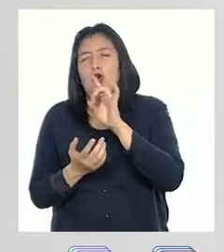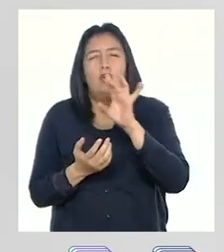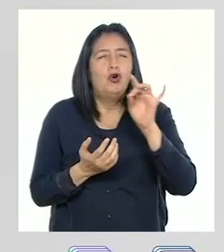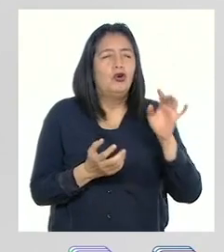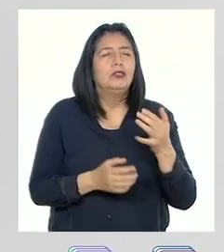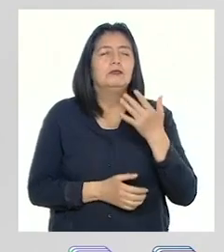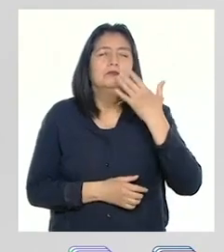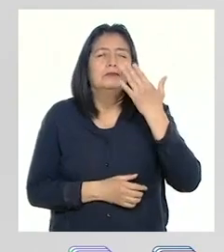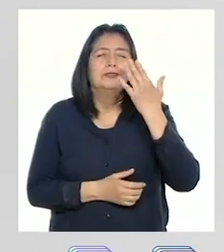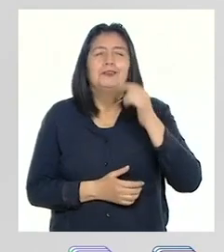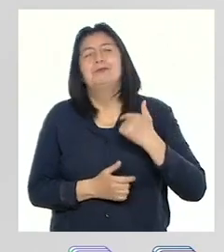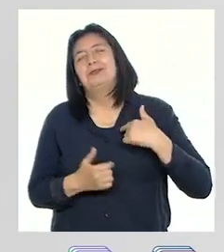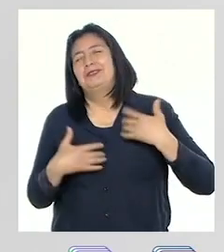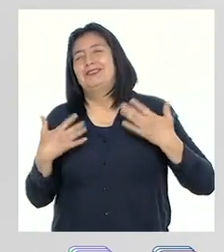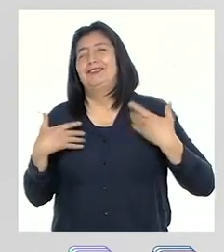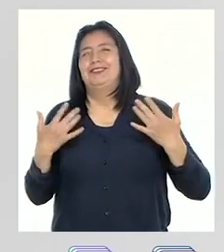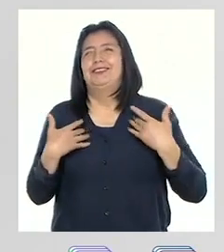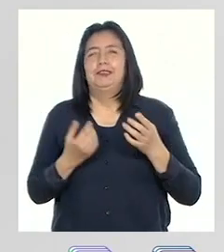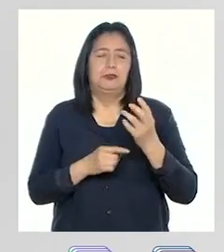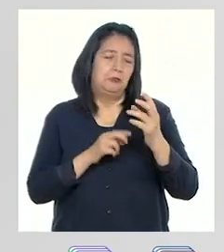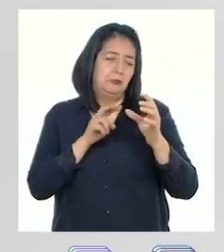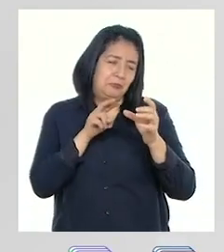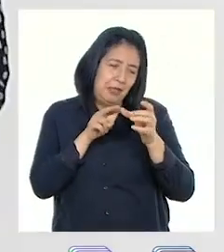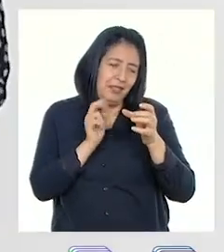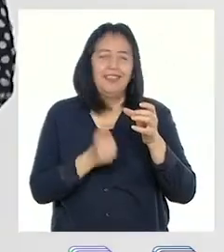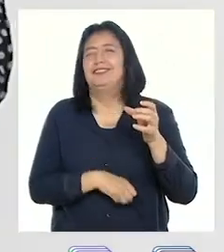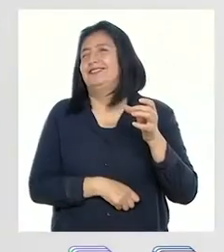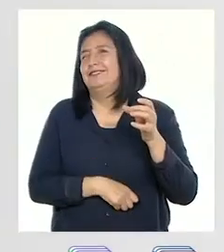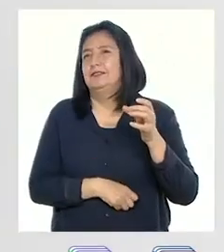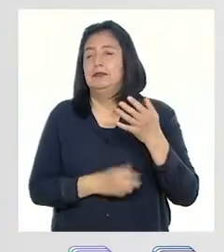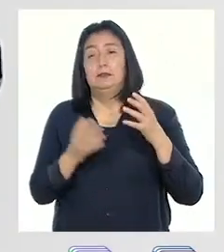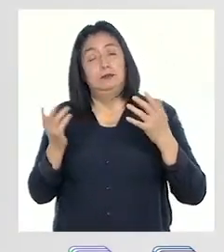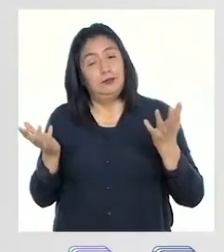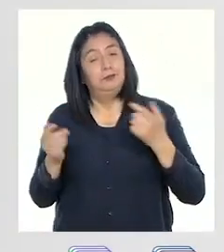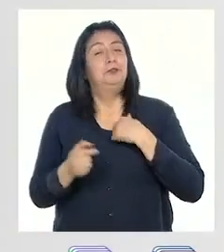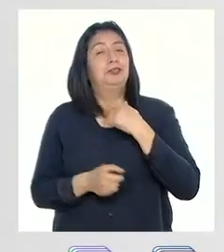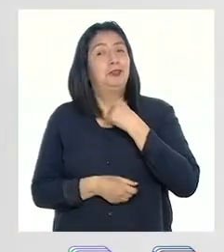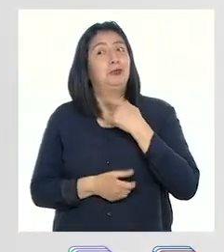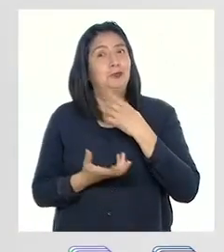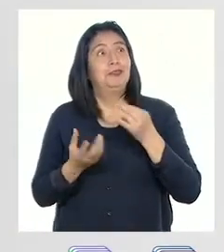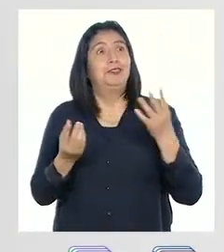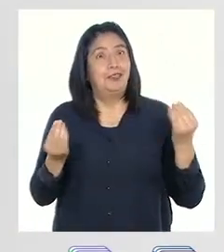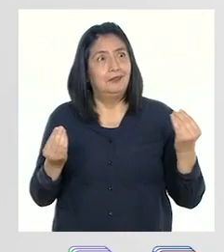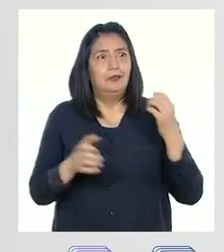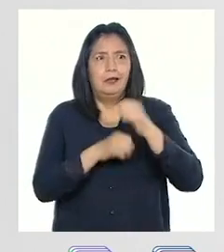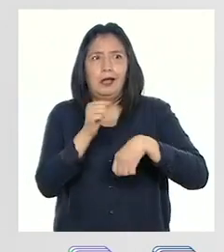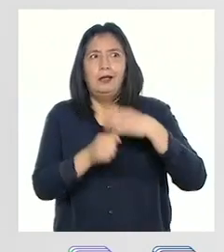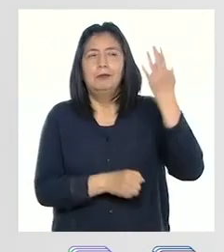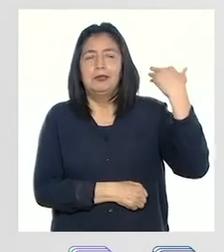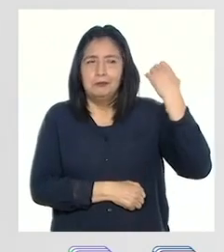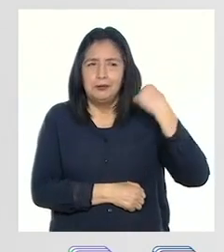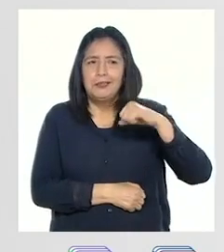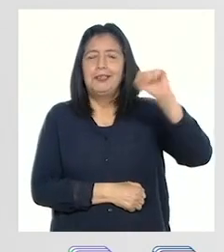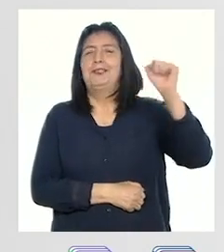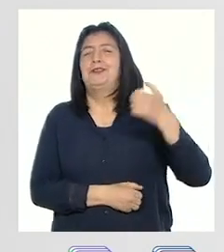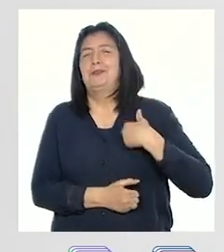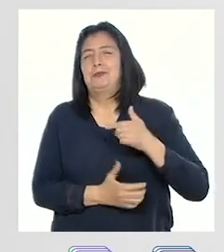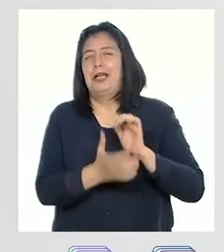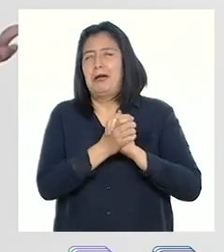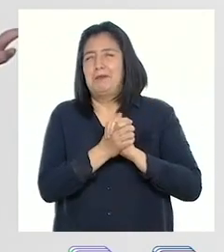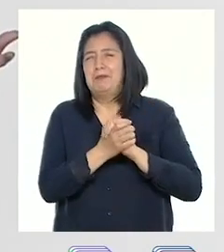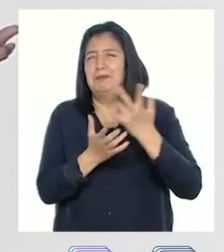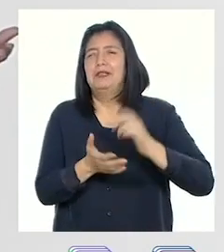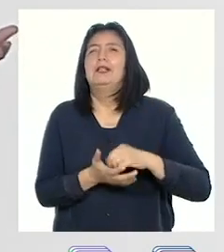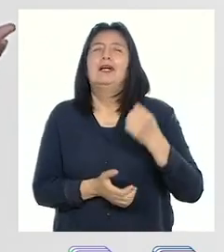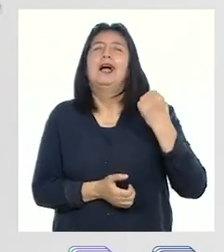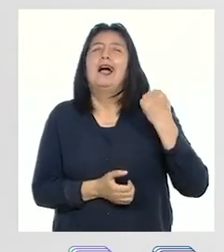fragancia, me ponen contenta con tan solo mirarla. De hecho, me gustan tanto que el año pasado viajé con mi mejor amiga a